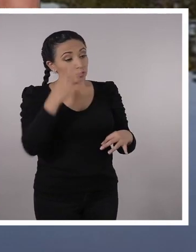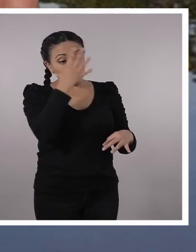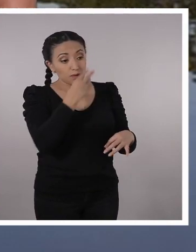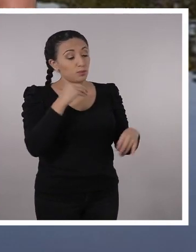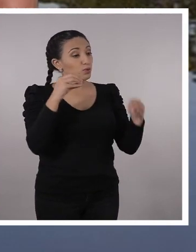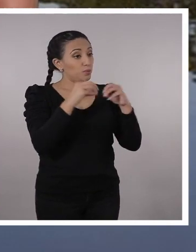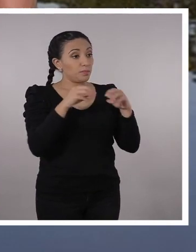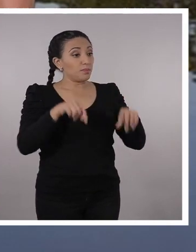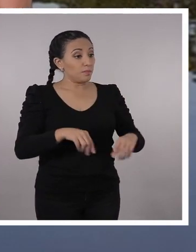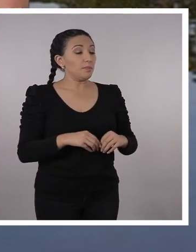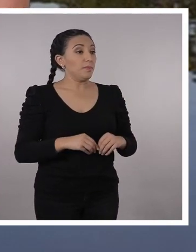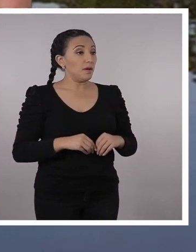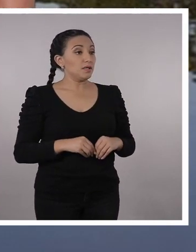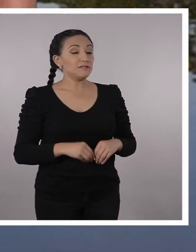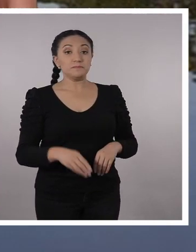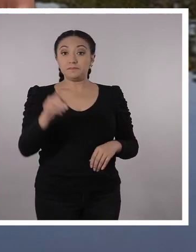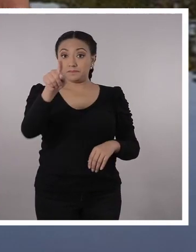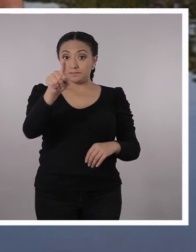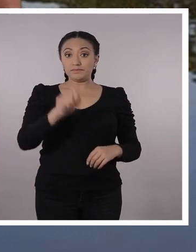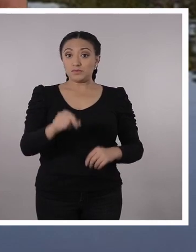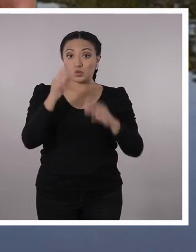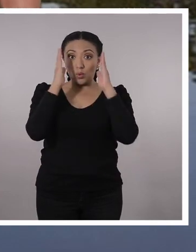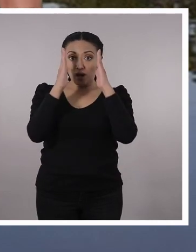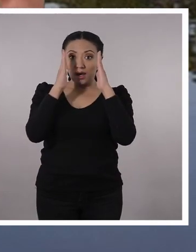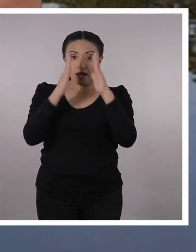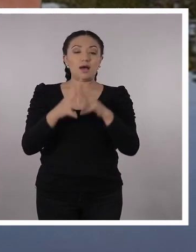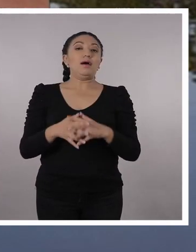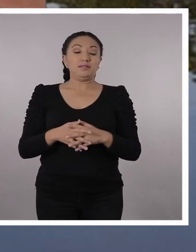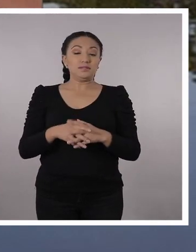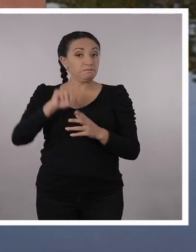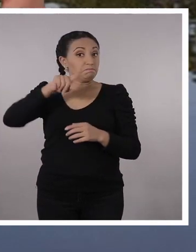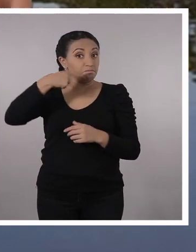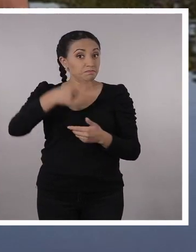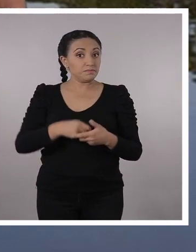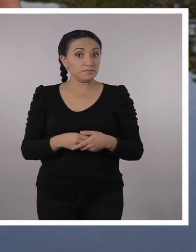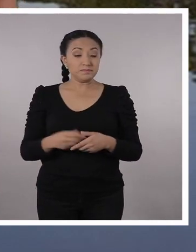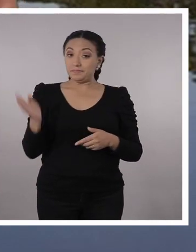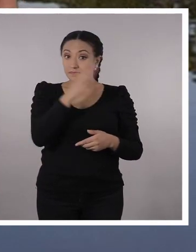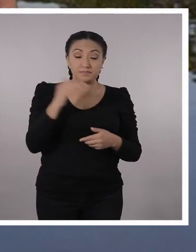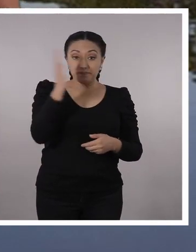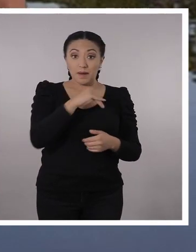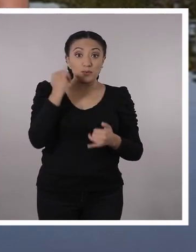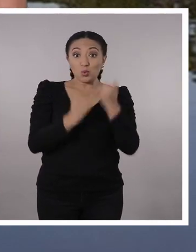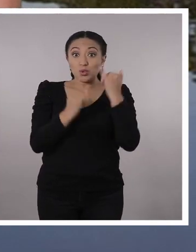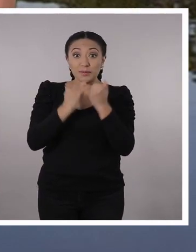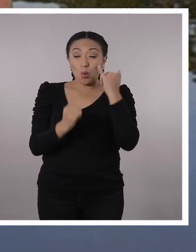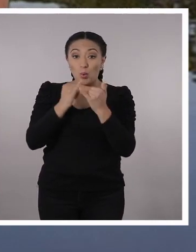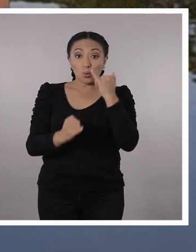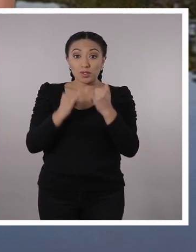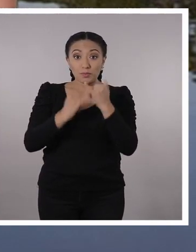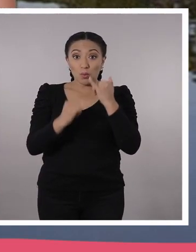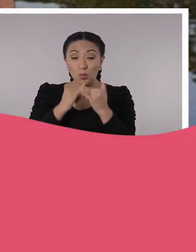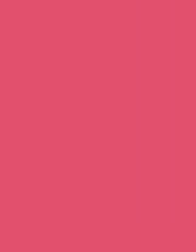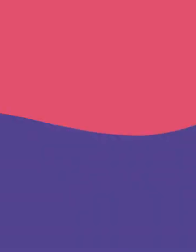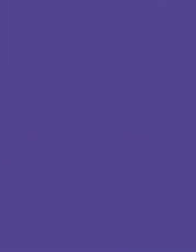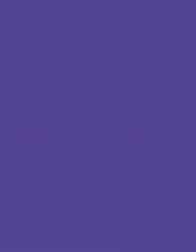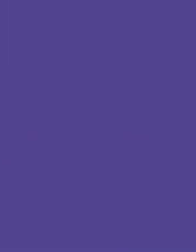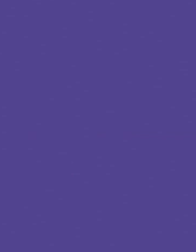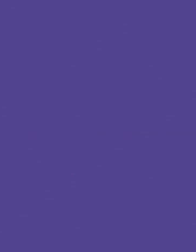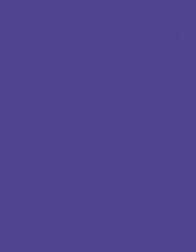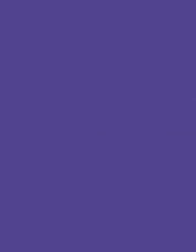acerca de esa lengua. Así que téngalo en cuenta, profe, para la próxima. Sigamos Pero vamos a nuestro último, hasta nuestro último destino. Vamos.